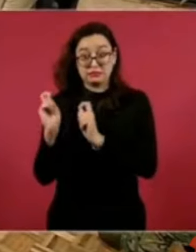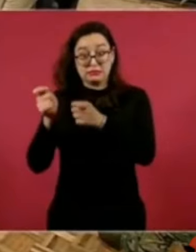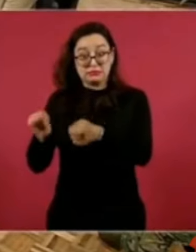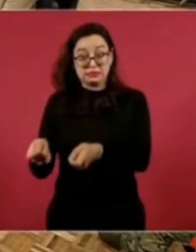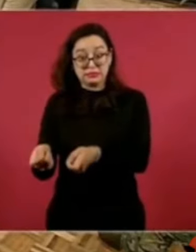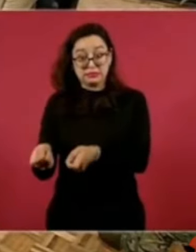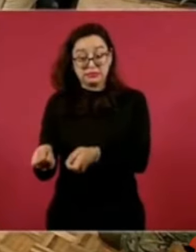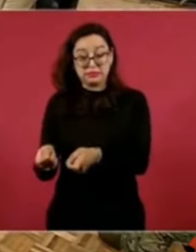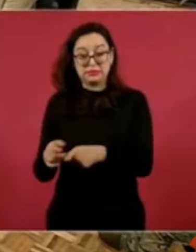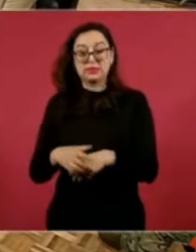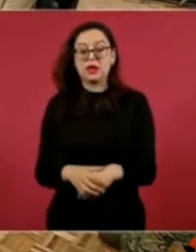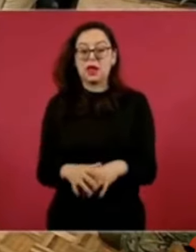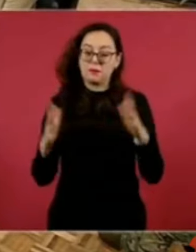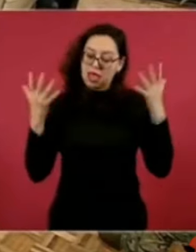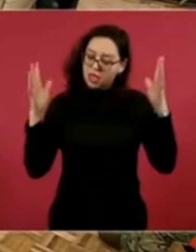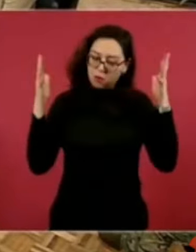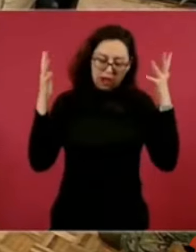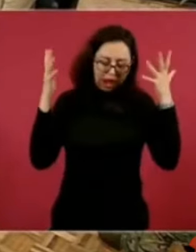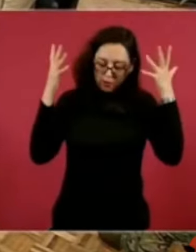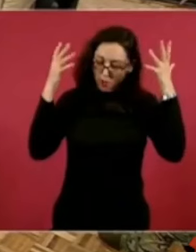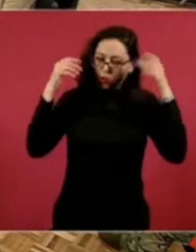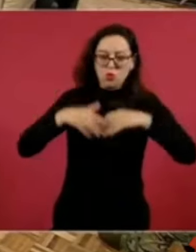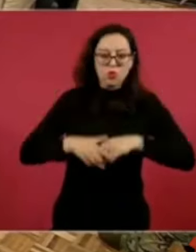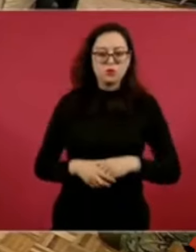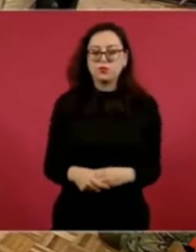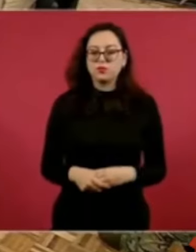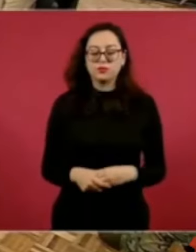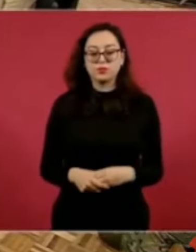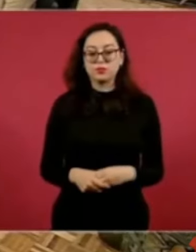Aplausos. Era así.